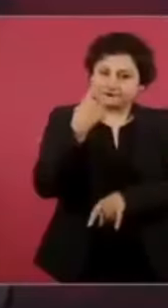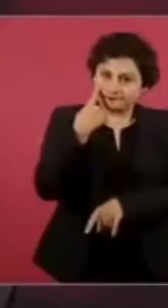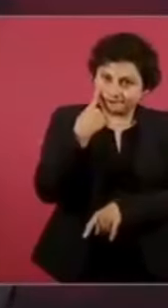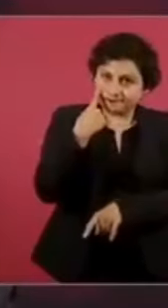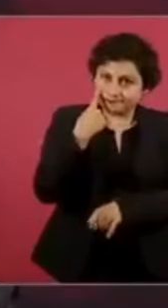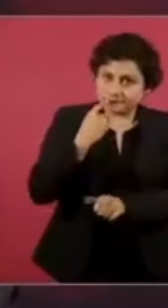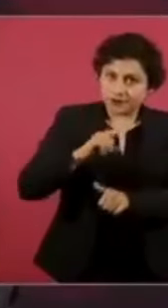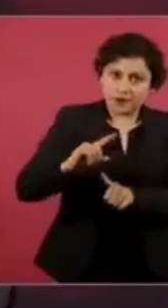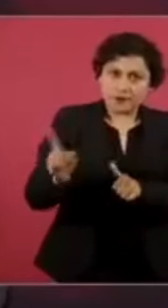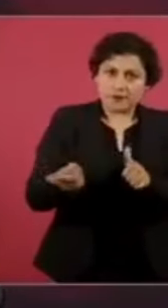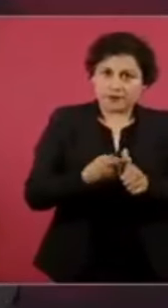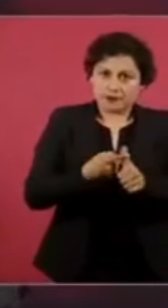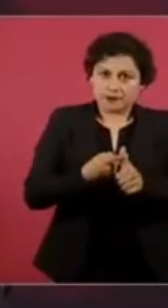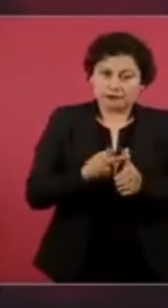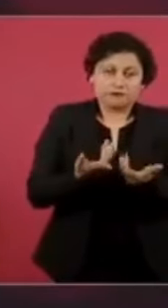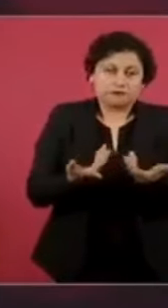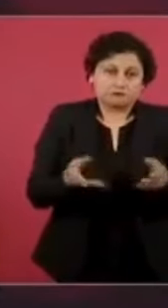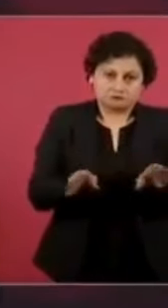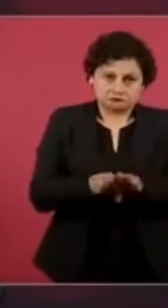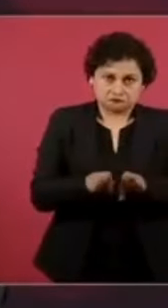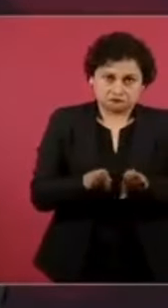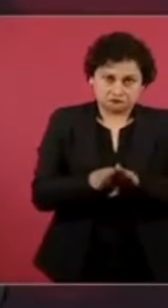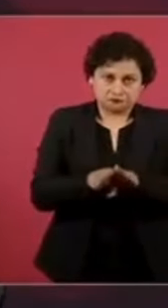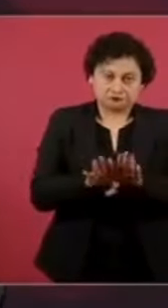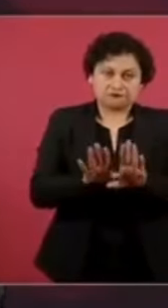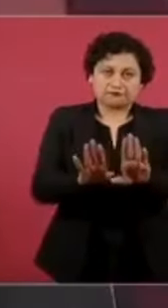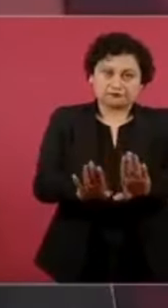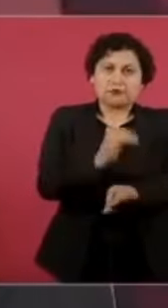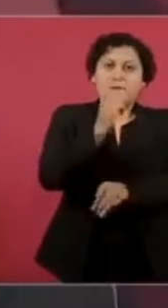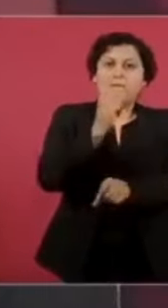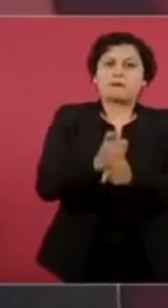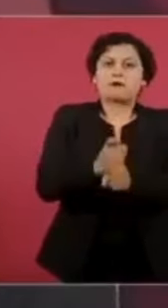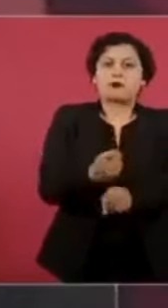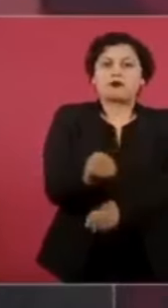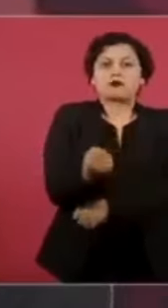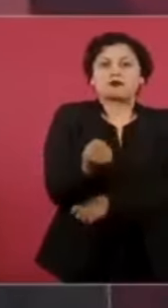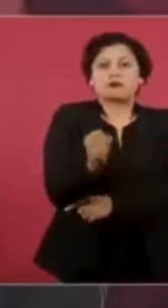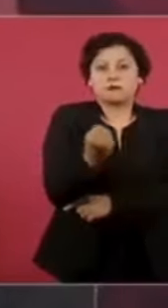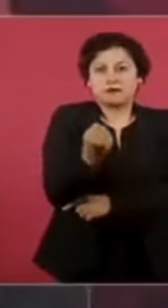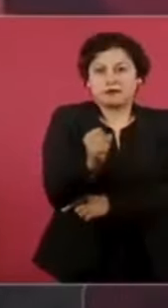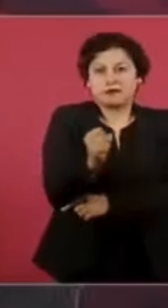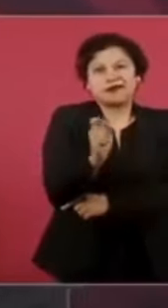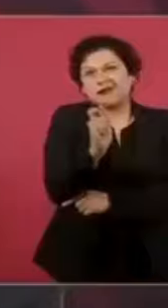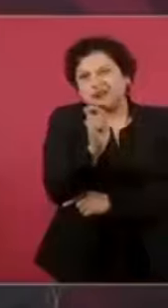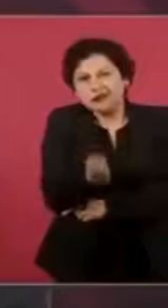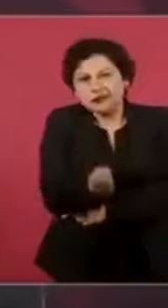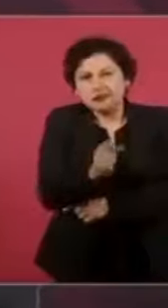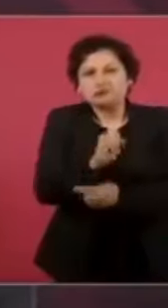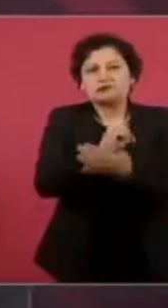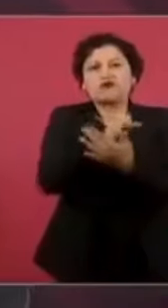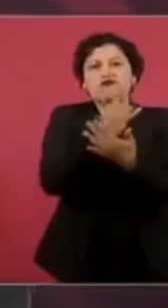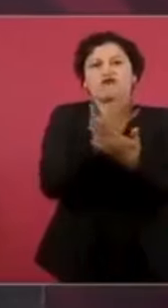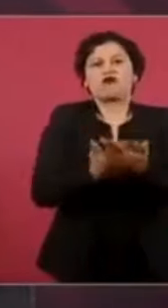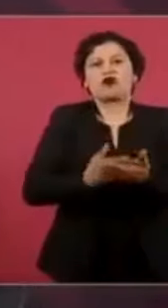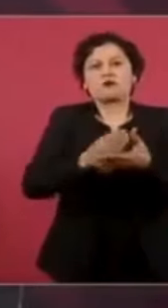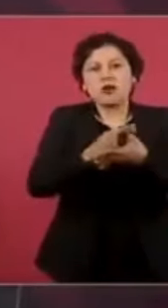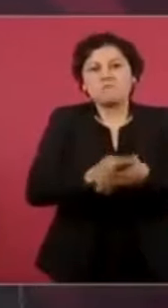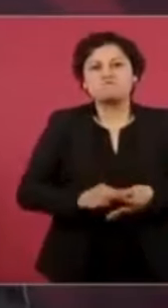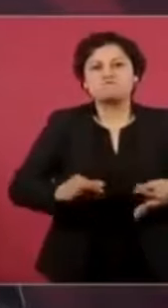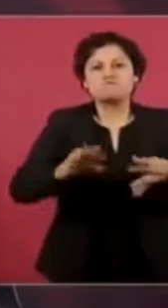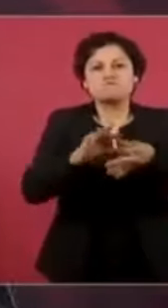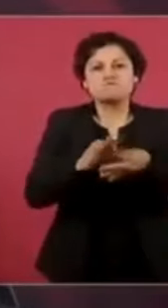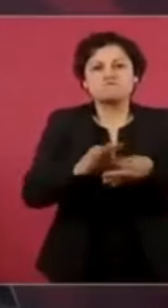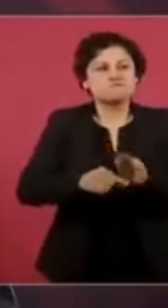El primero de septiembre, que va a ser el informe, lo vamos a hacer en el